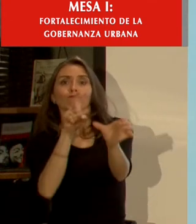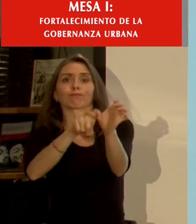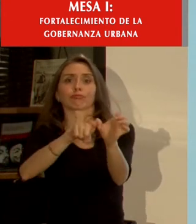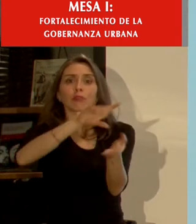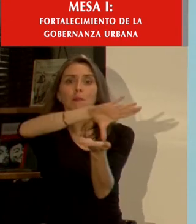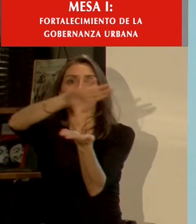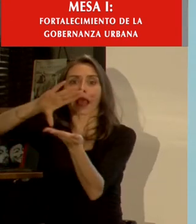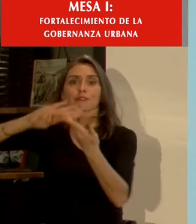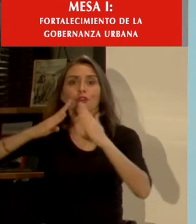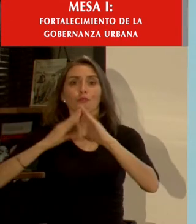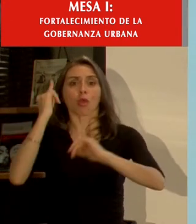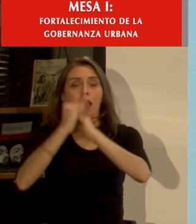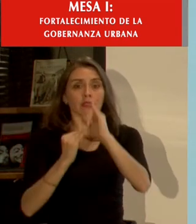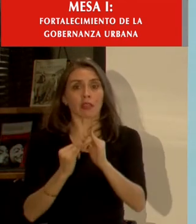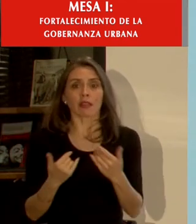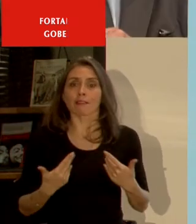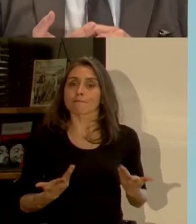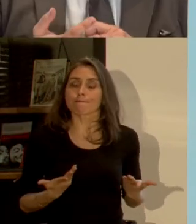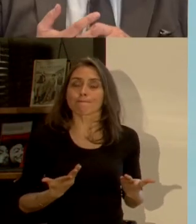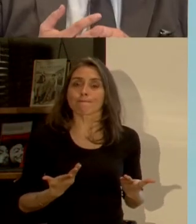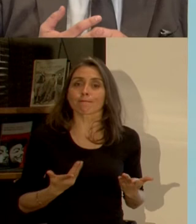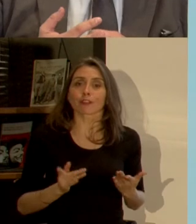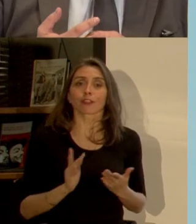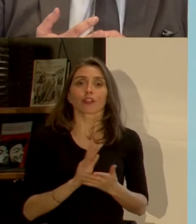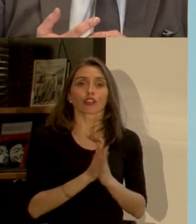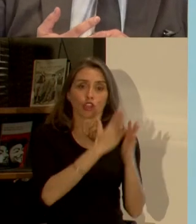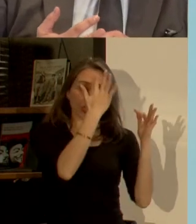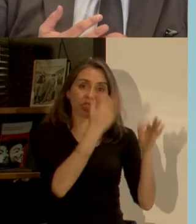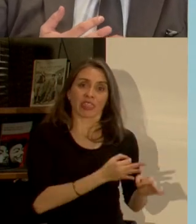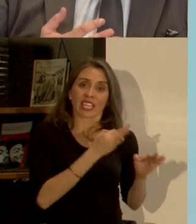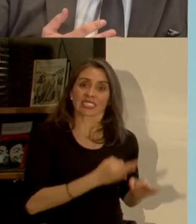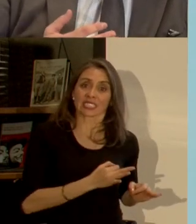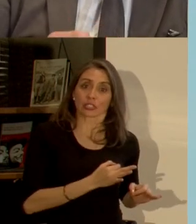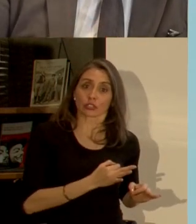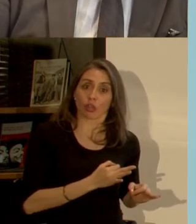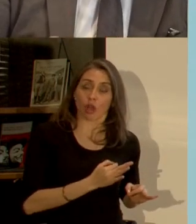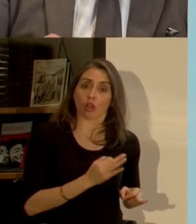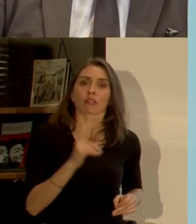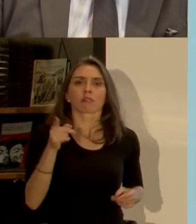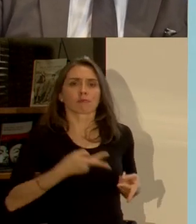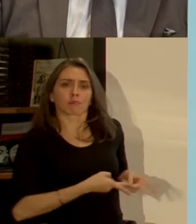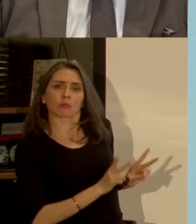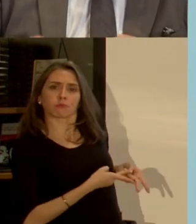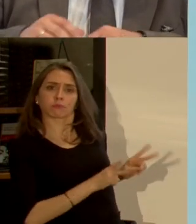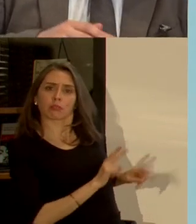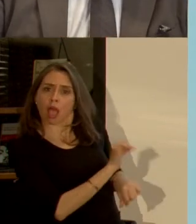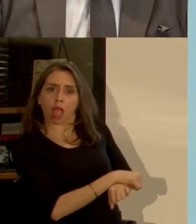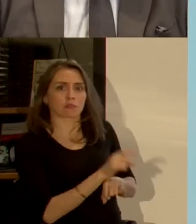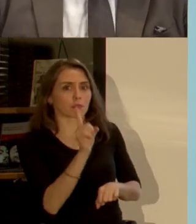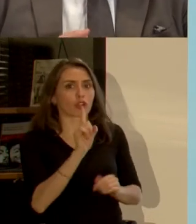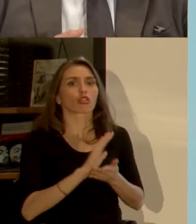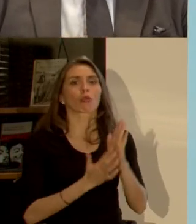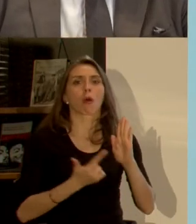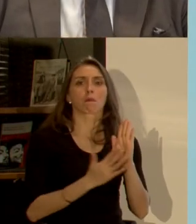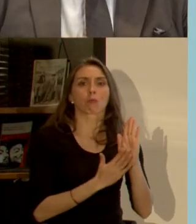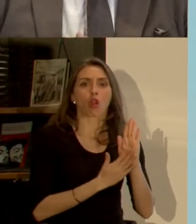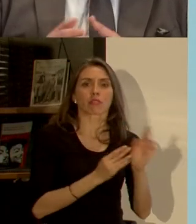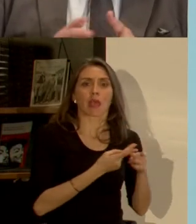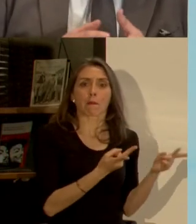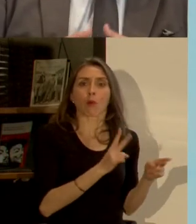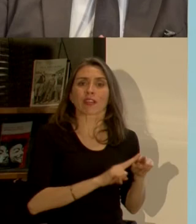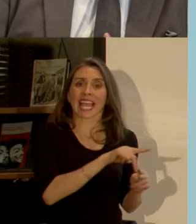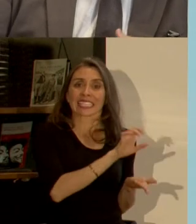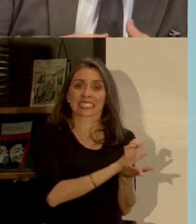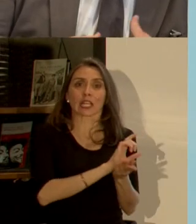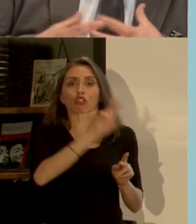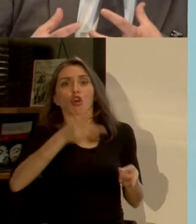internacional no todas las decisiones que toma son aceptables y no todas las políticas públicas son aceptables